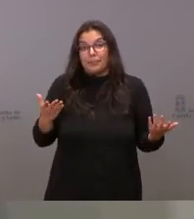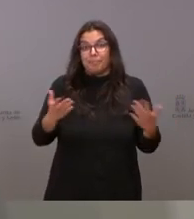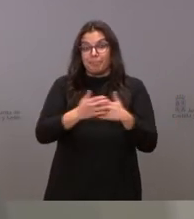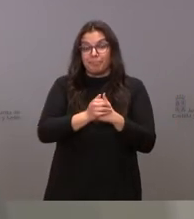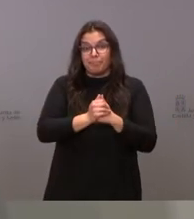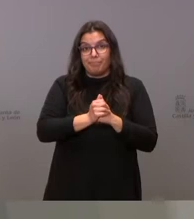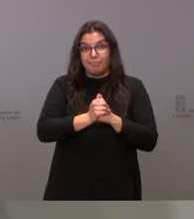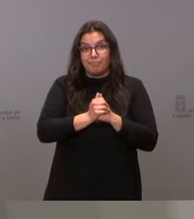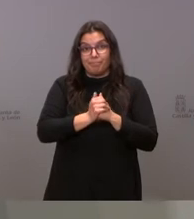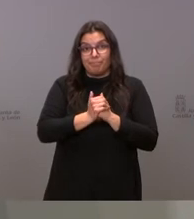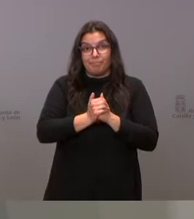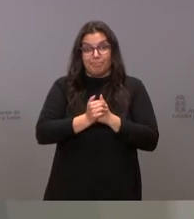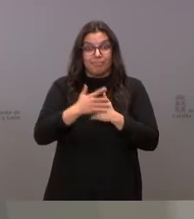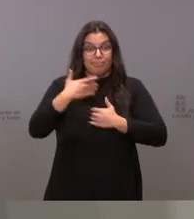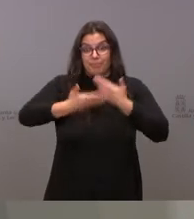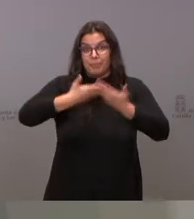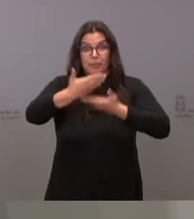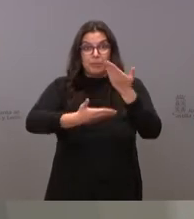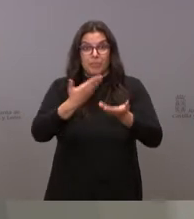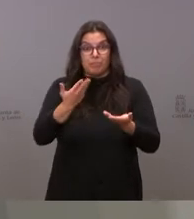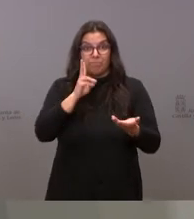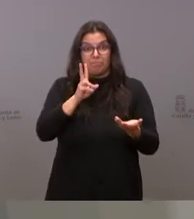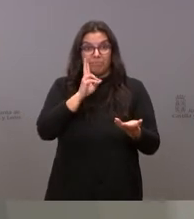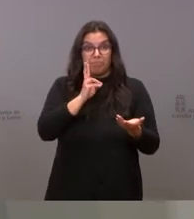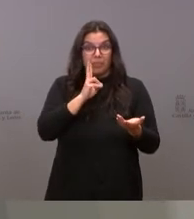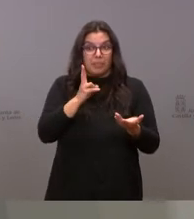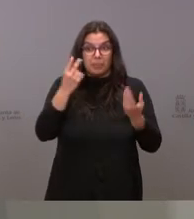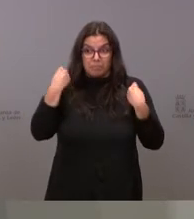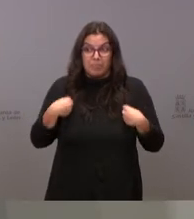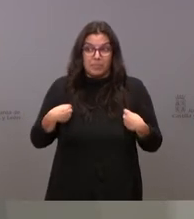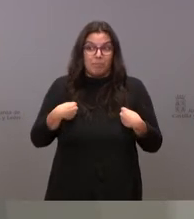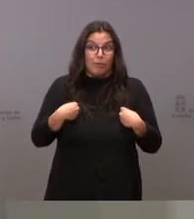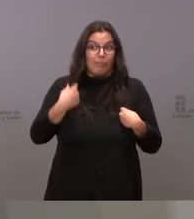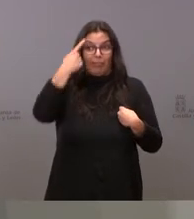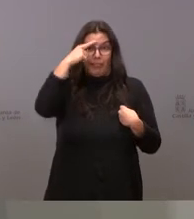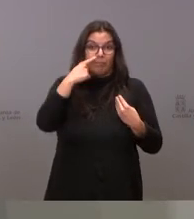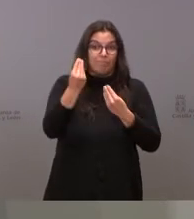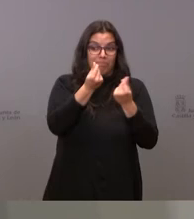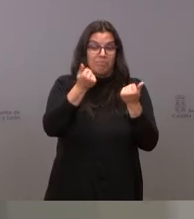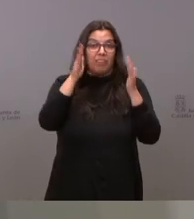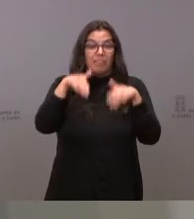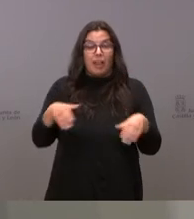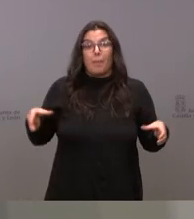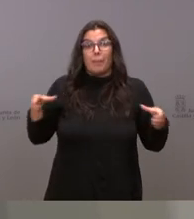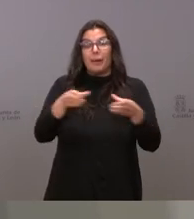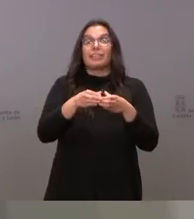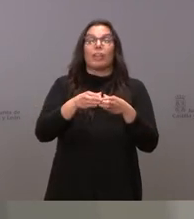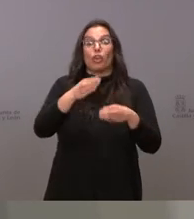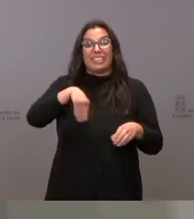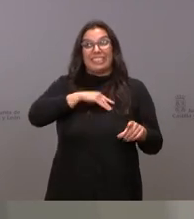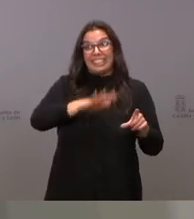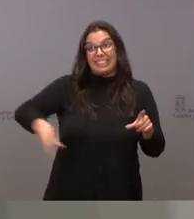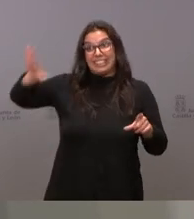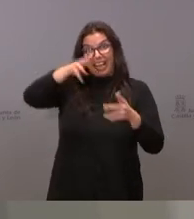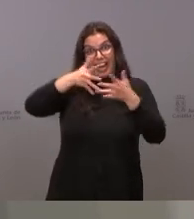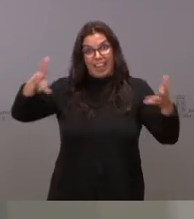va avanzando y se va cumpliendo lo que era previsible. Por tanto, los partidos nacionales tienen que empezar a pensar sobre